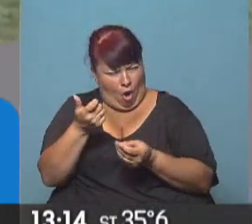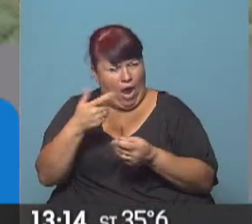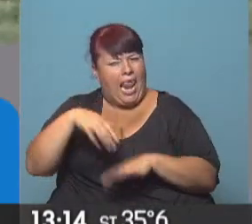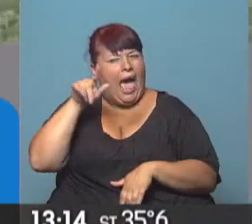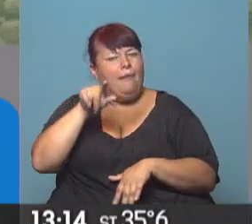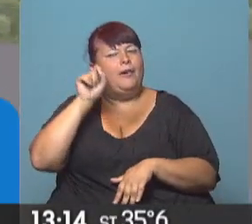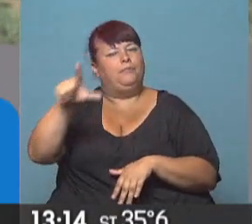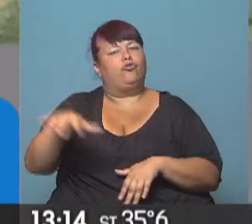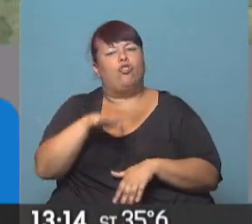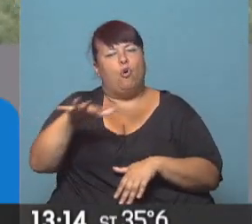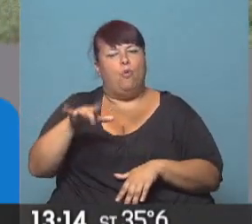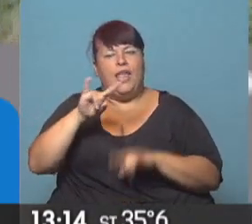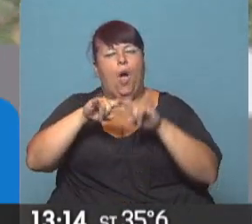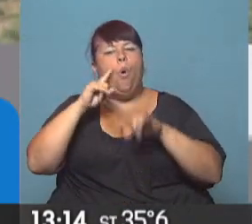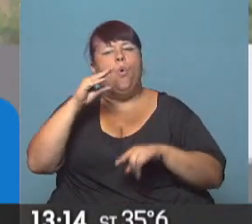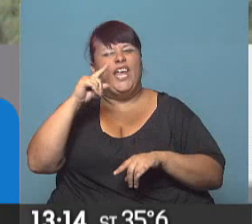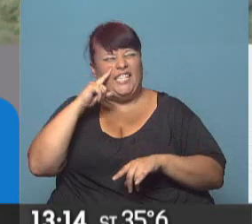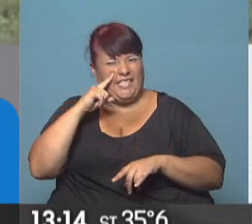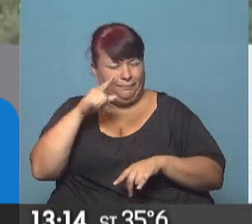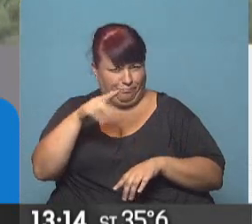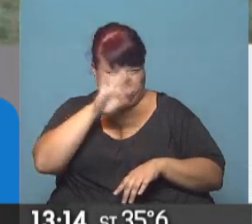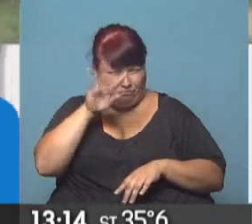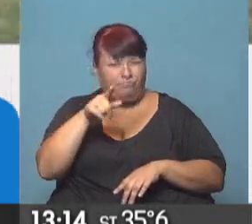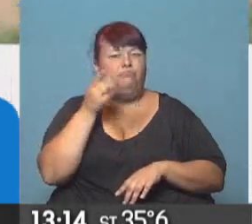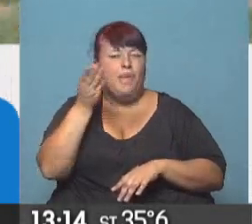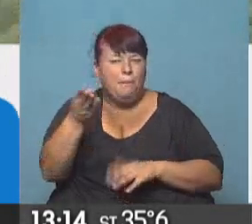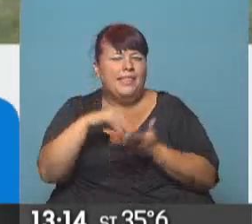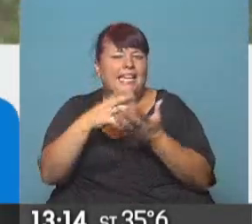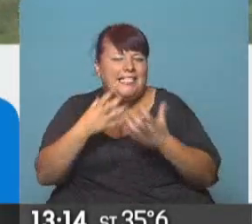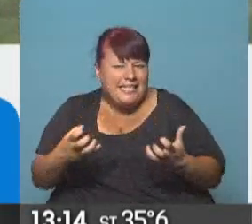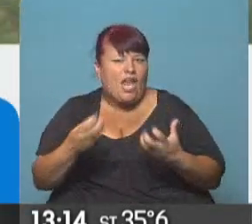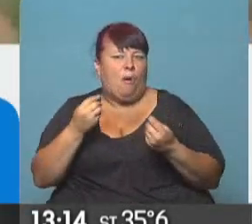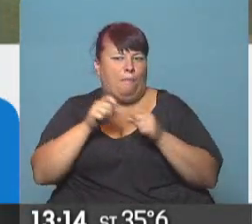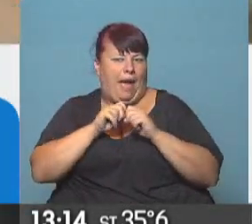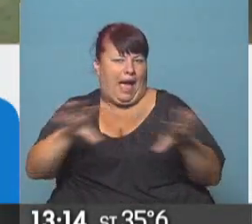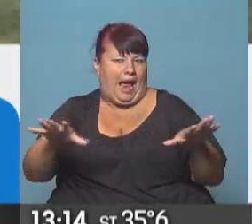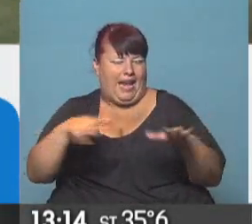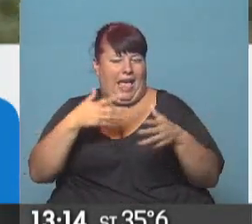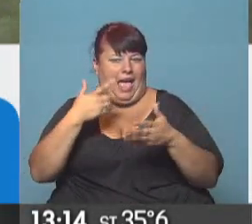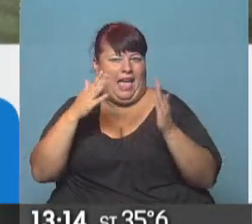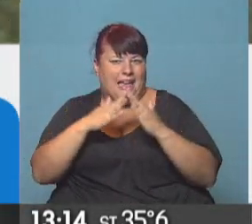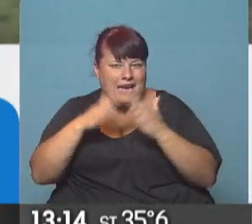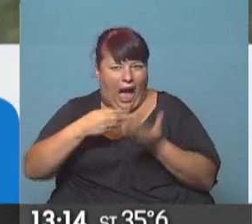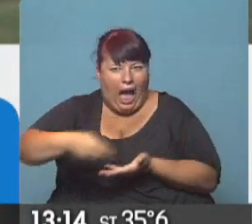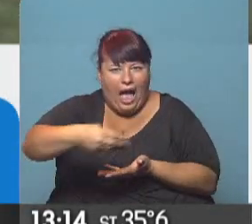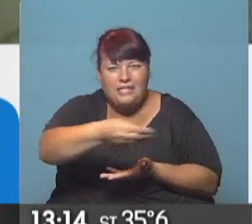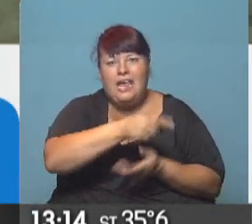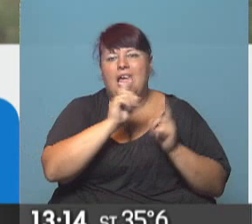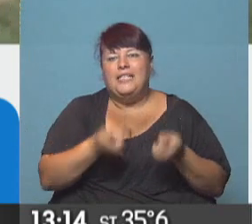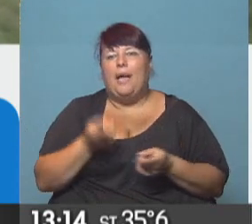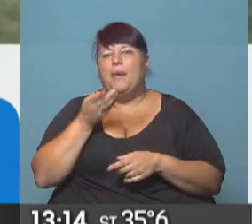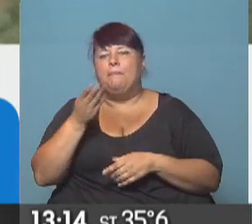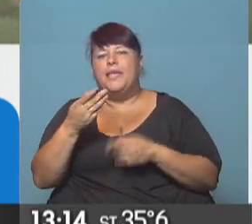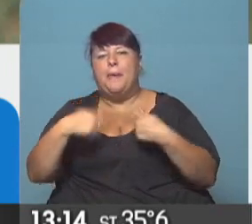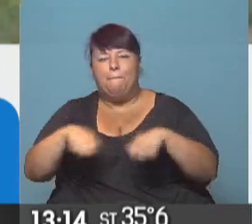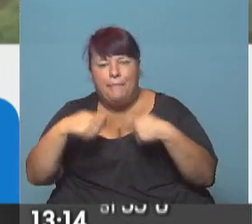ellos pertenecen a la comunidad huichi. Ellos piden tierra seca para poder esparcirla por sus casas. También piden